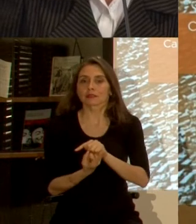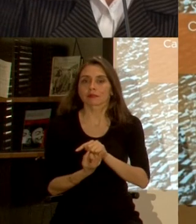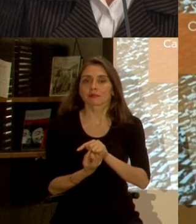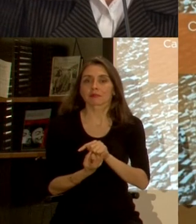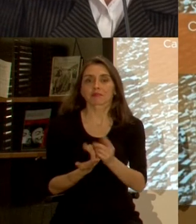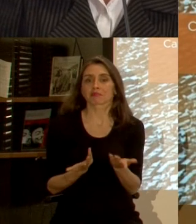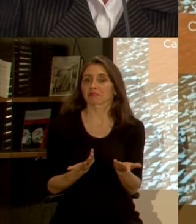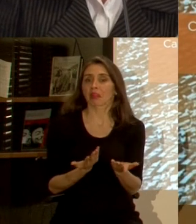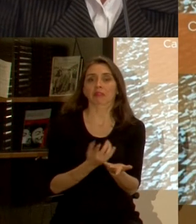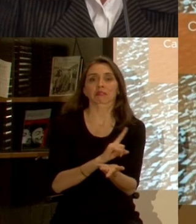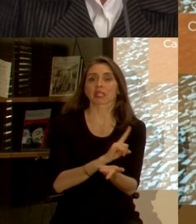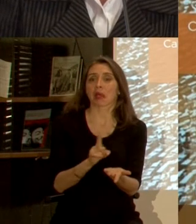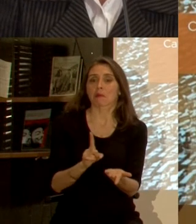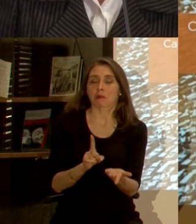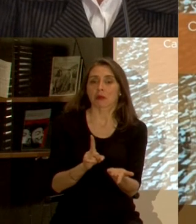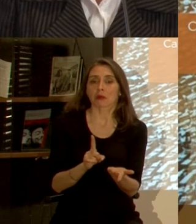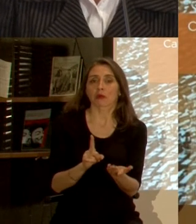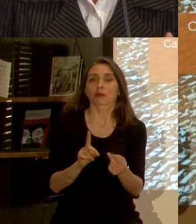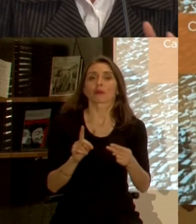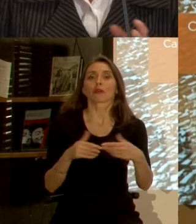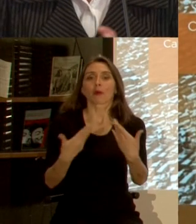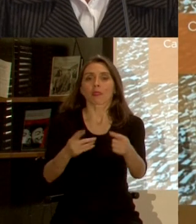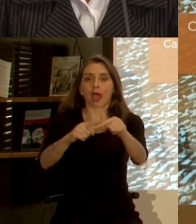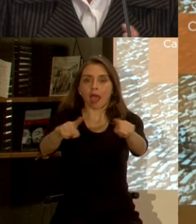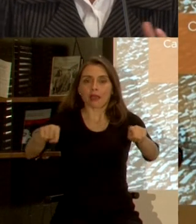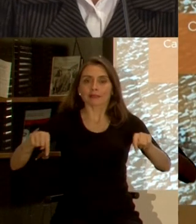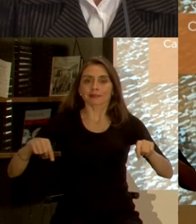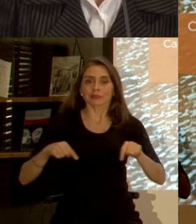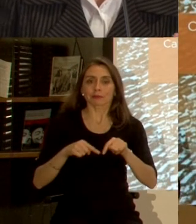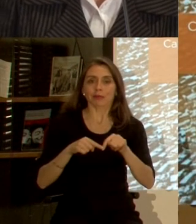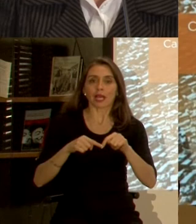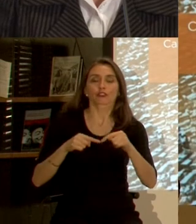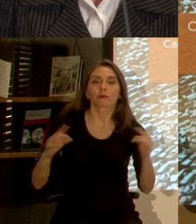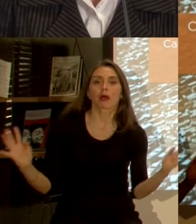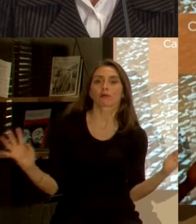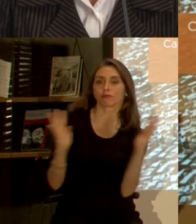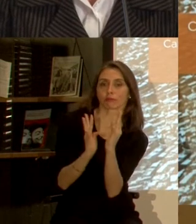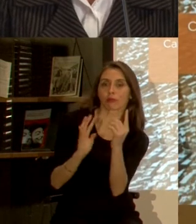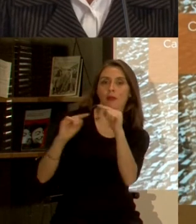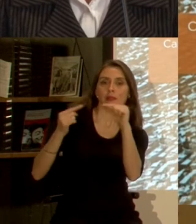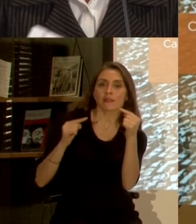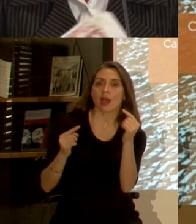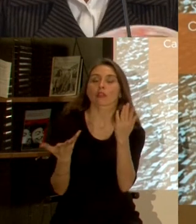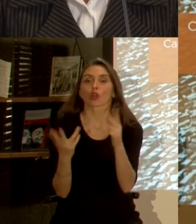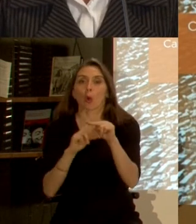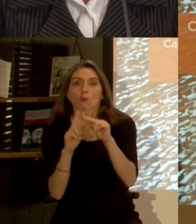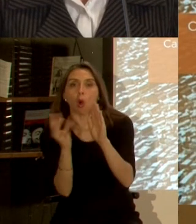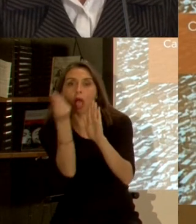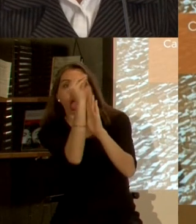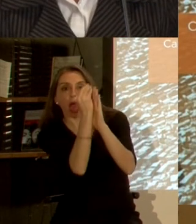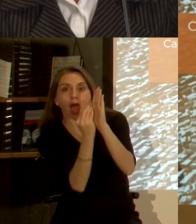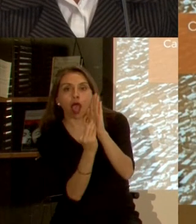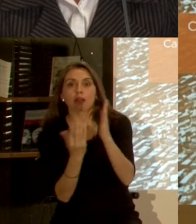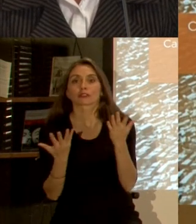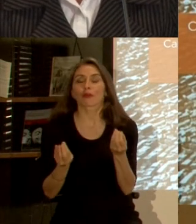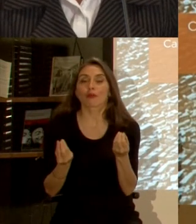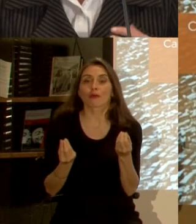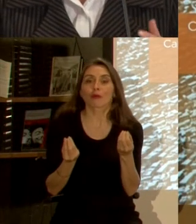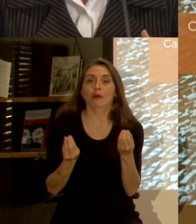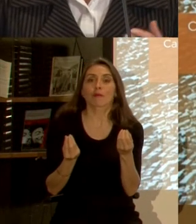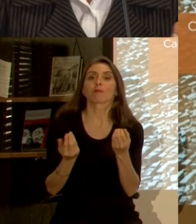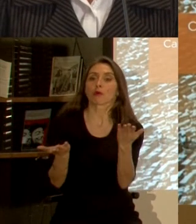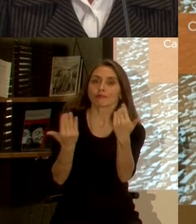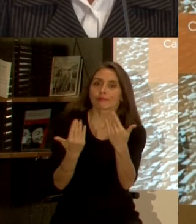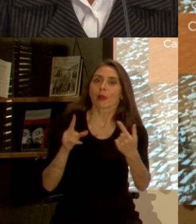tampoco se dan ni se generan espacios de debate y de construcción para de